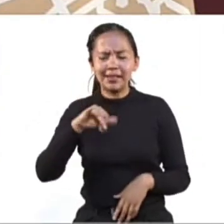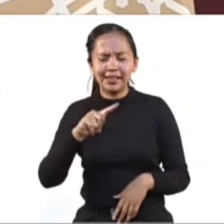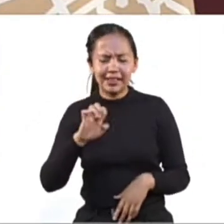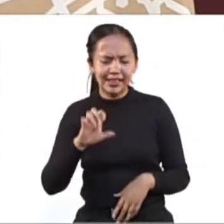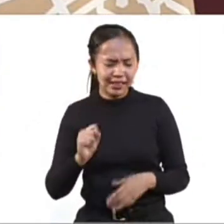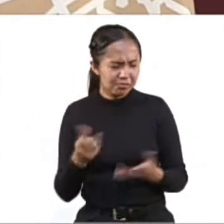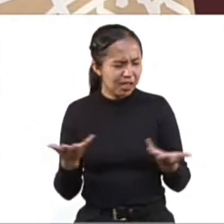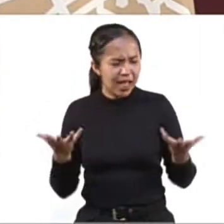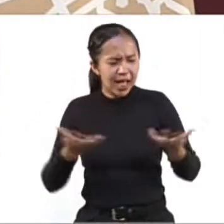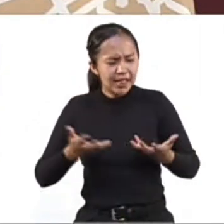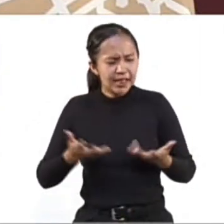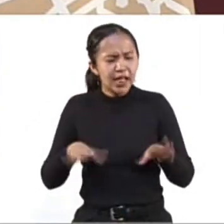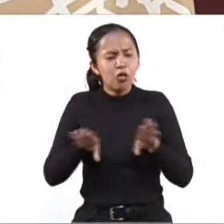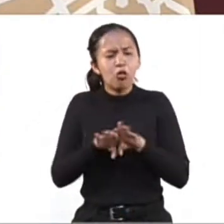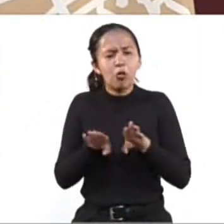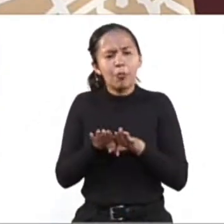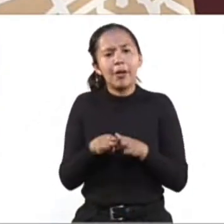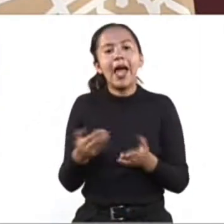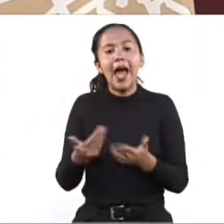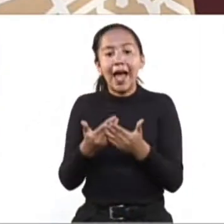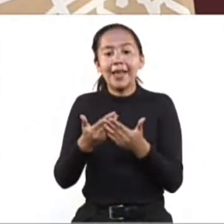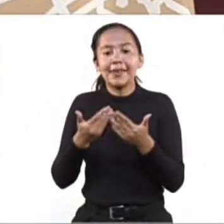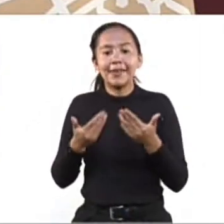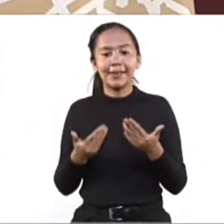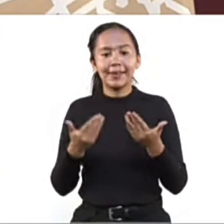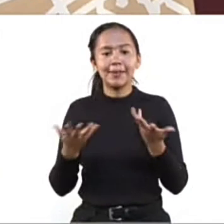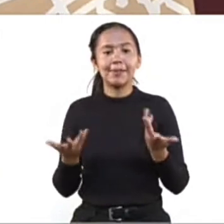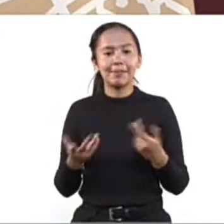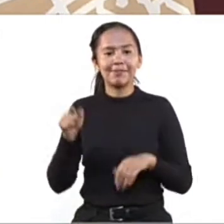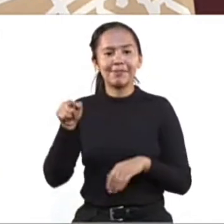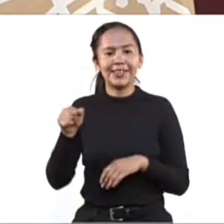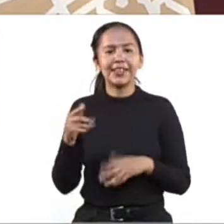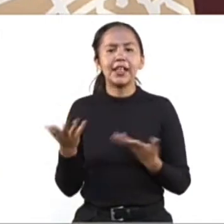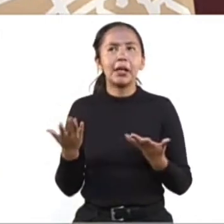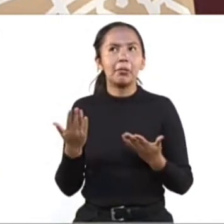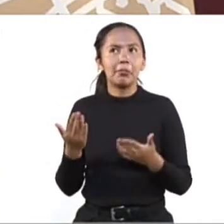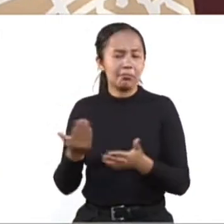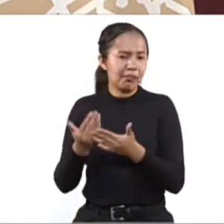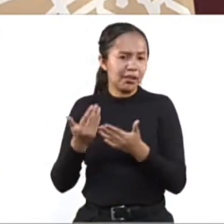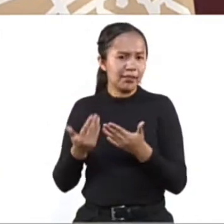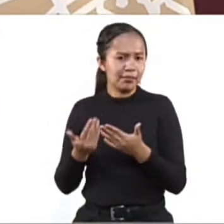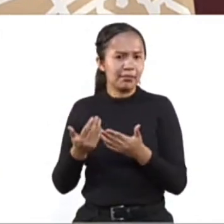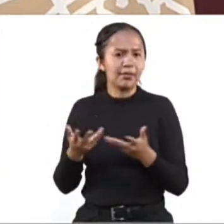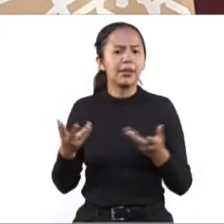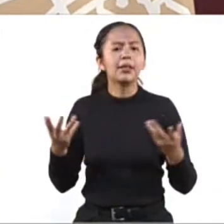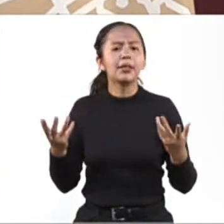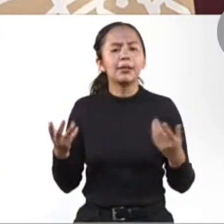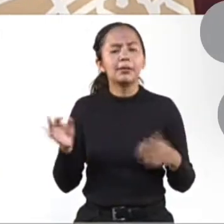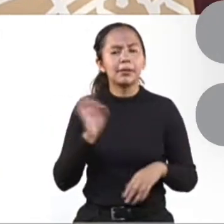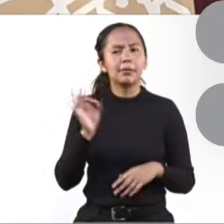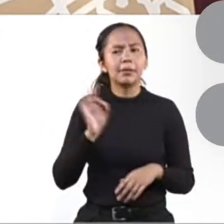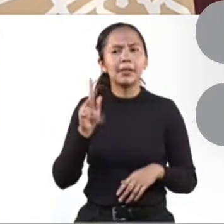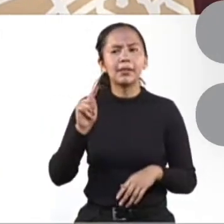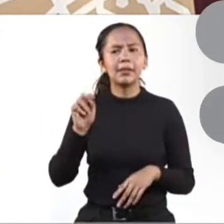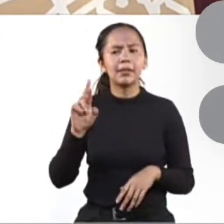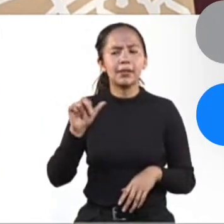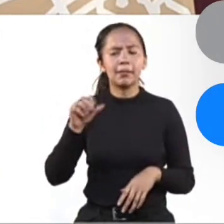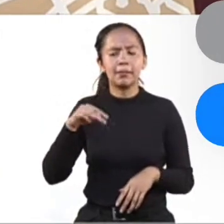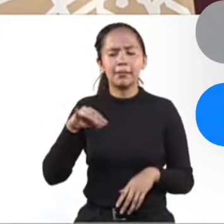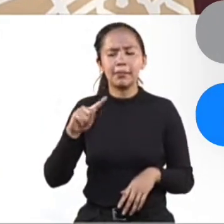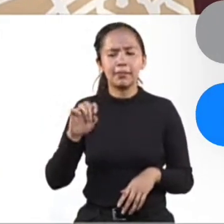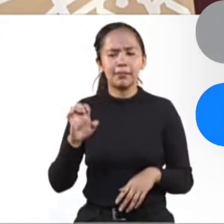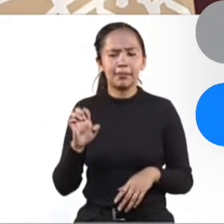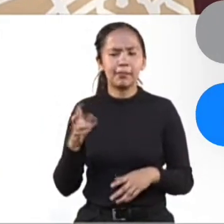información antes de hacer un trámite, ¿no? Es decir, todos los requisitos a dónde tienes que ir, etcétera, para que si el trámite es presencial,